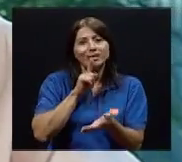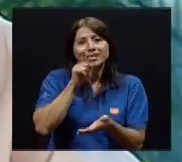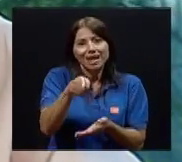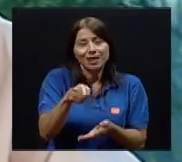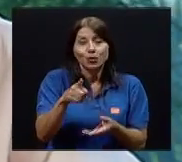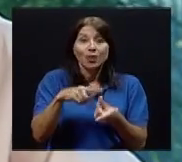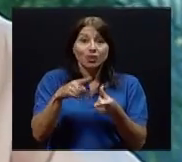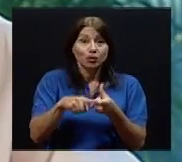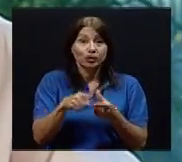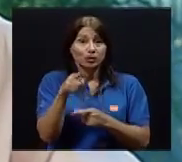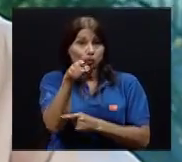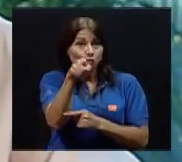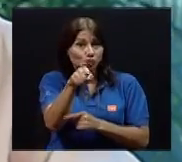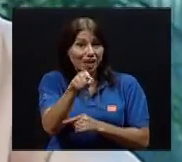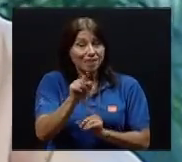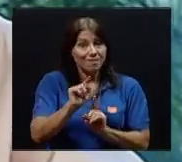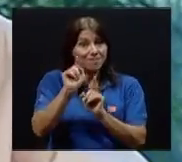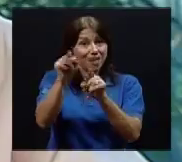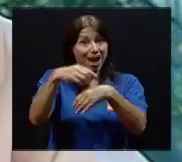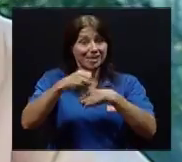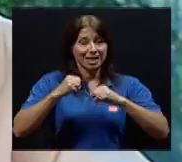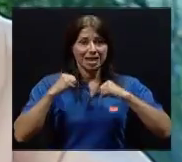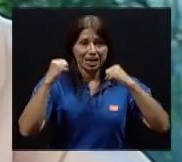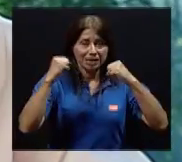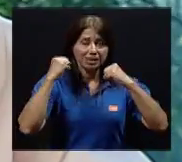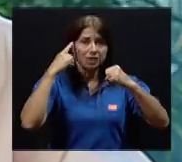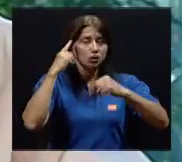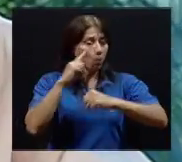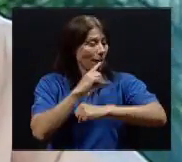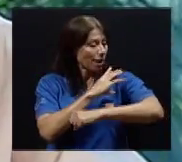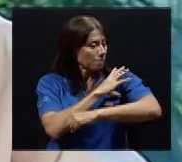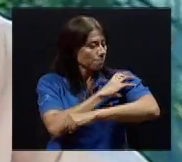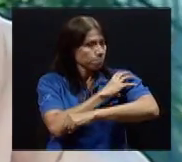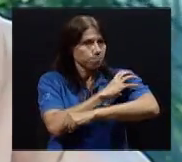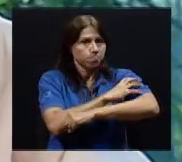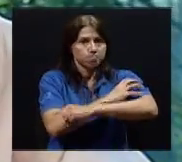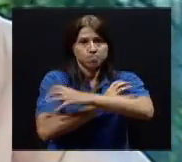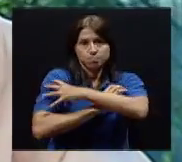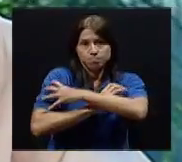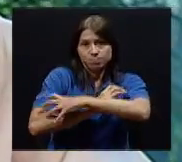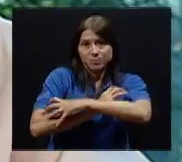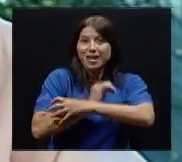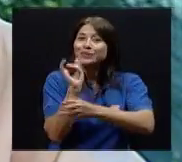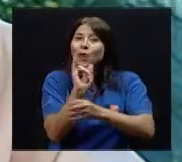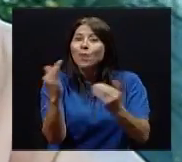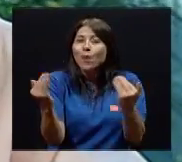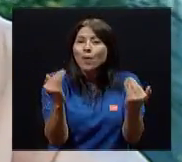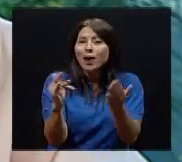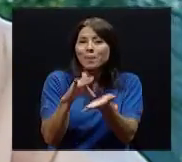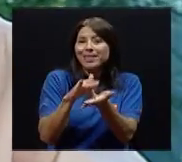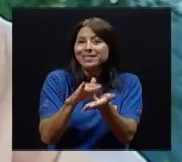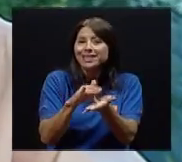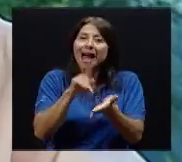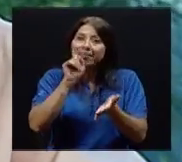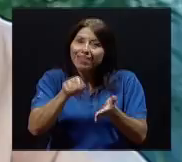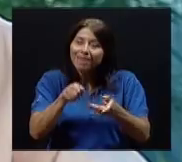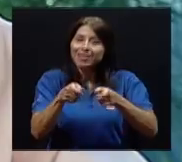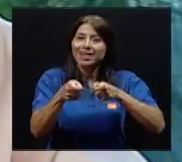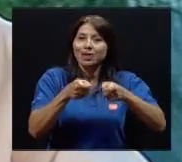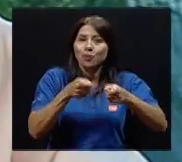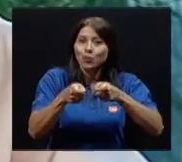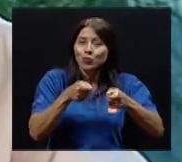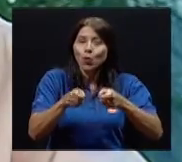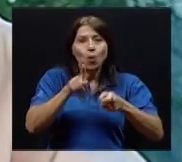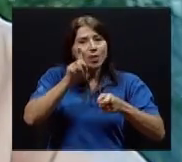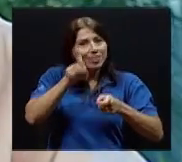Entonces usted va a hacer un ejercicio para aumentar sus músculos, el tamaño de sus músculos. Esto es una medicina.